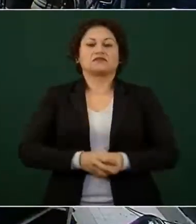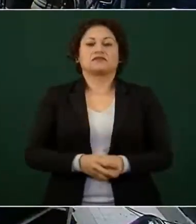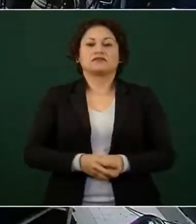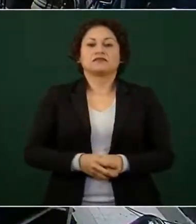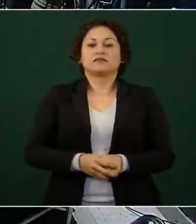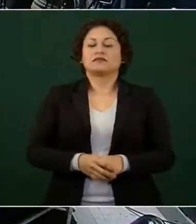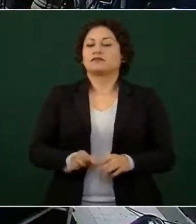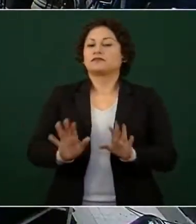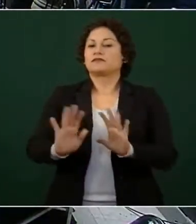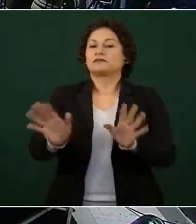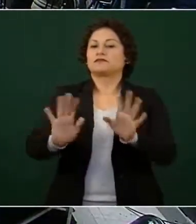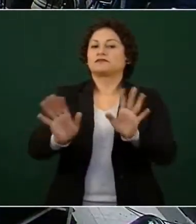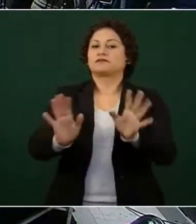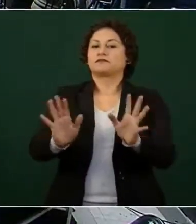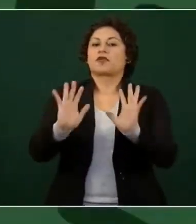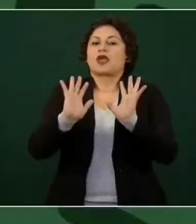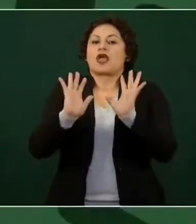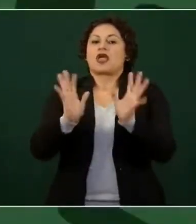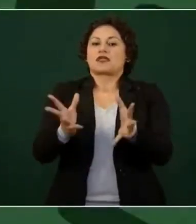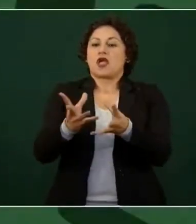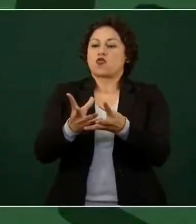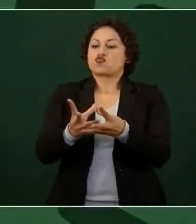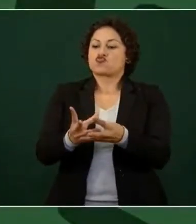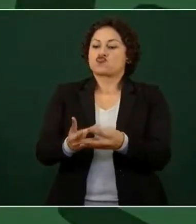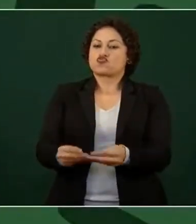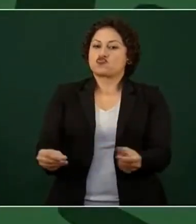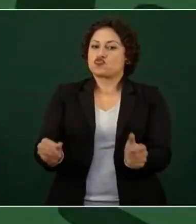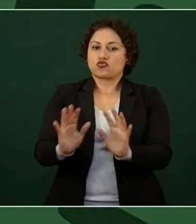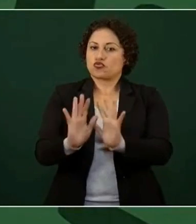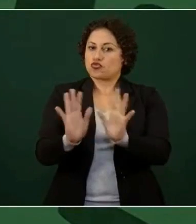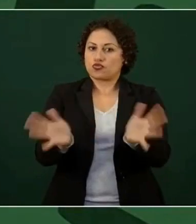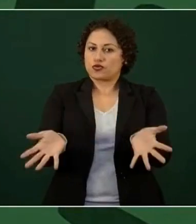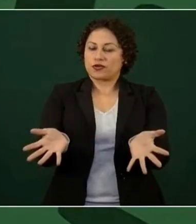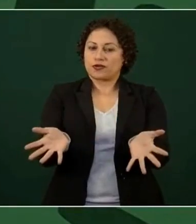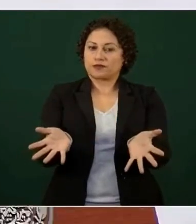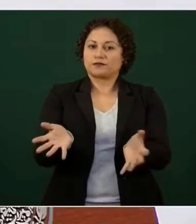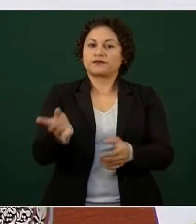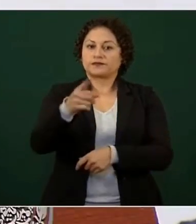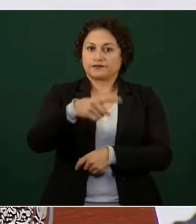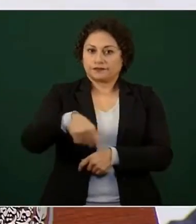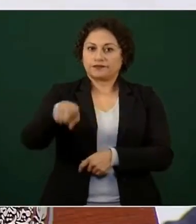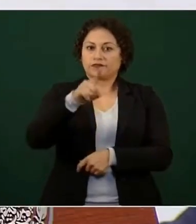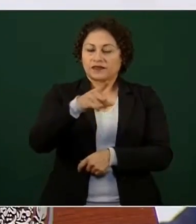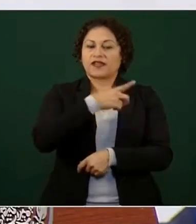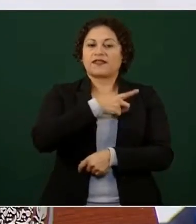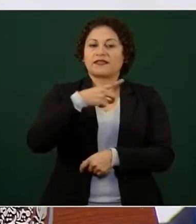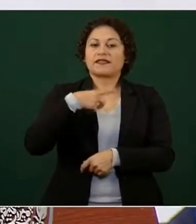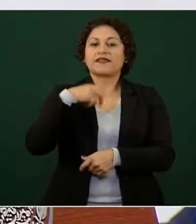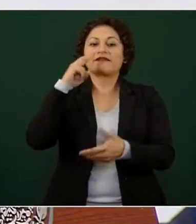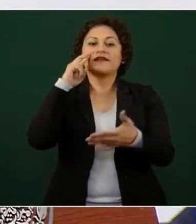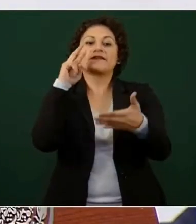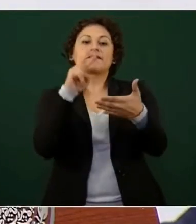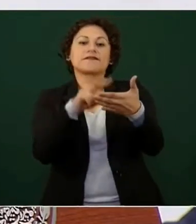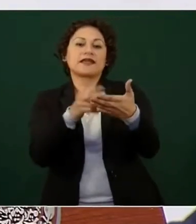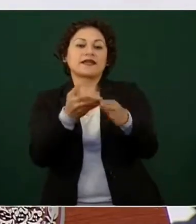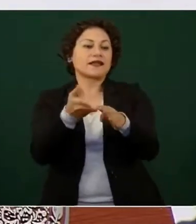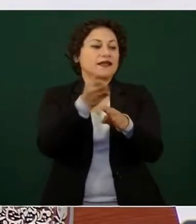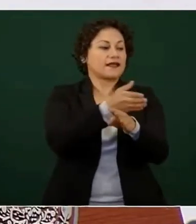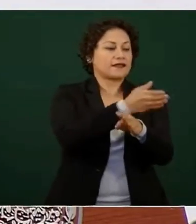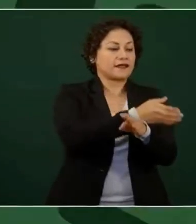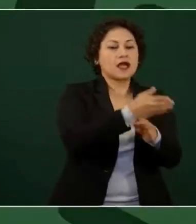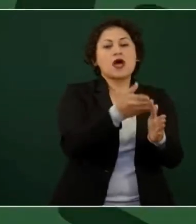se resolvió todo, deben de haber otras solicitudes de amparo, pero ya